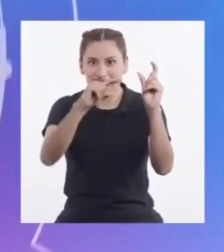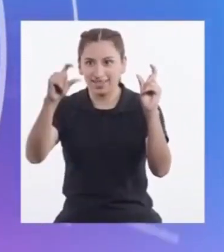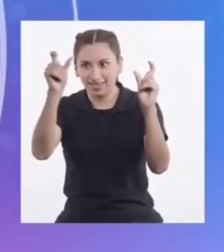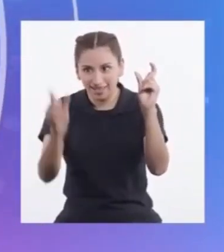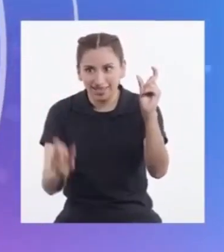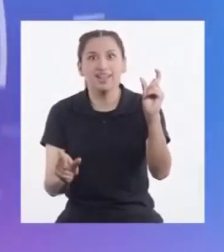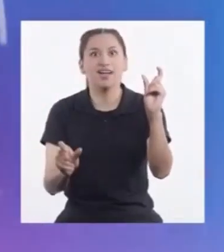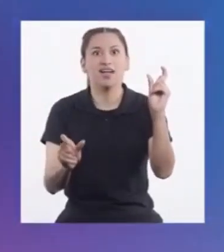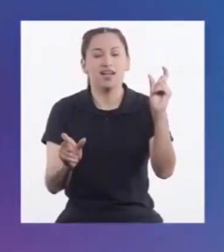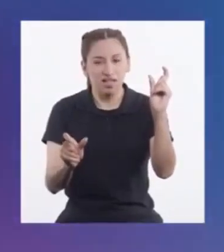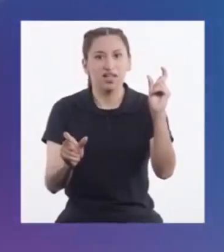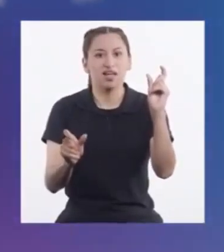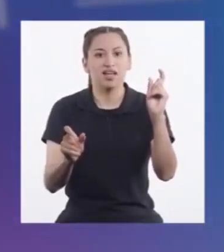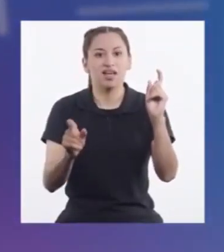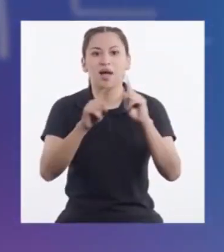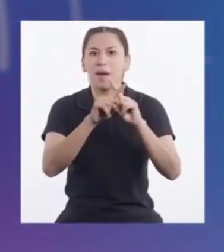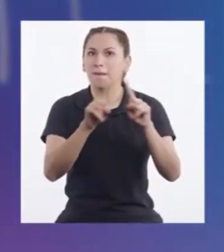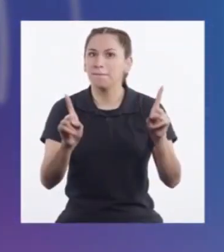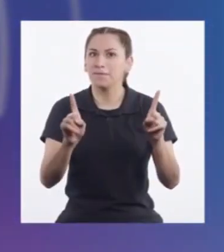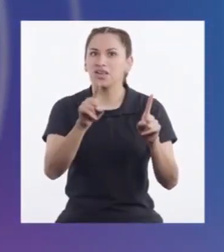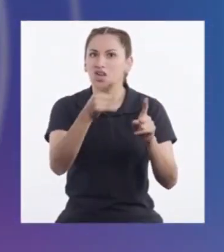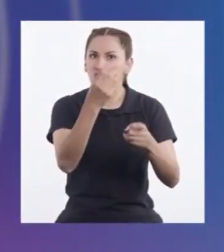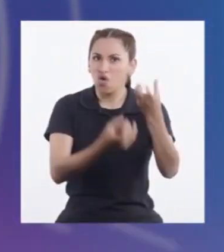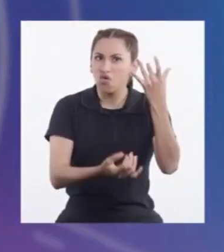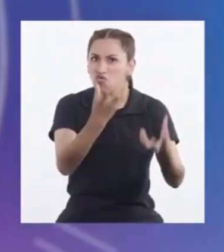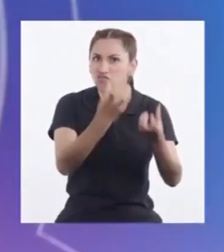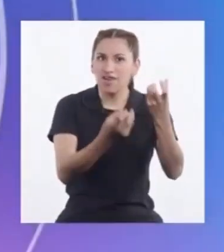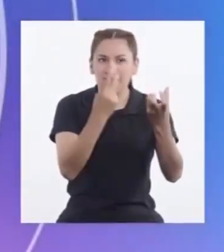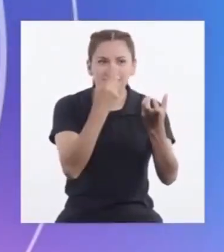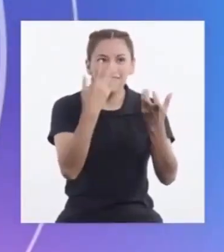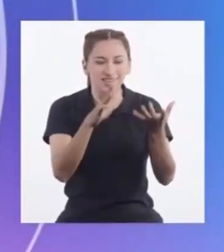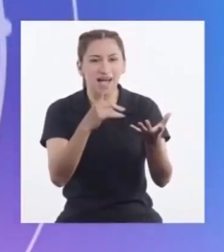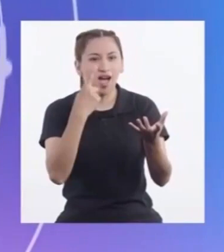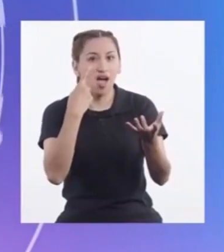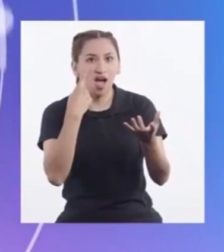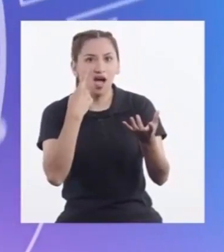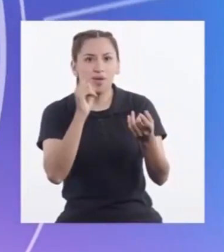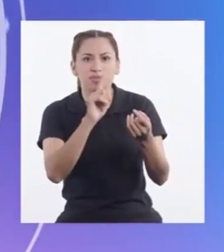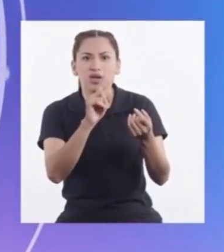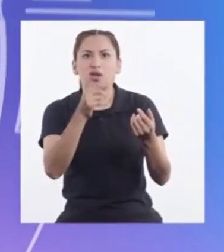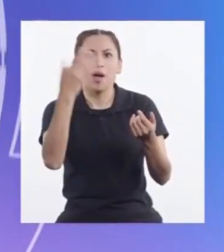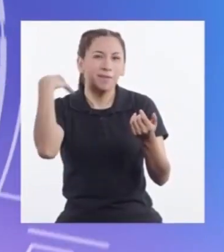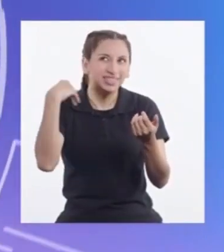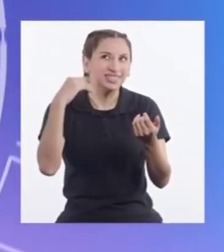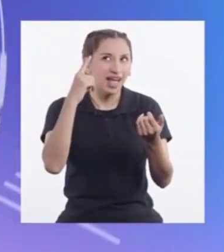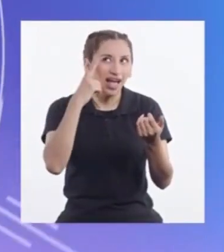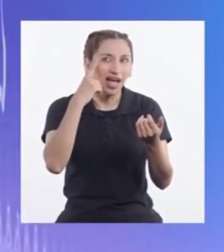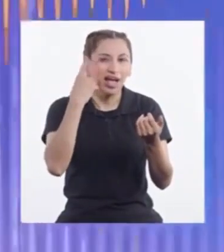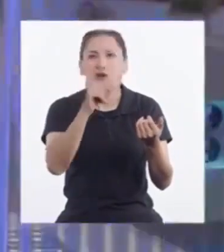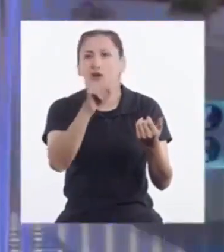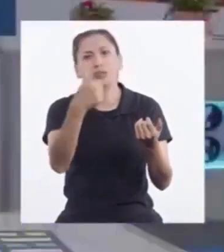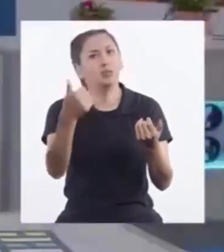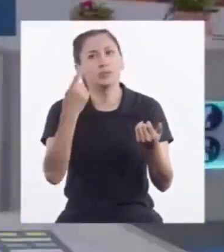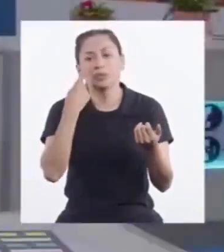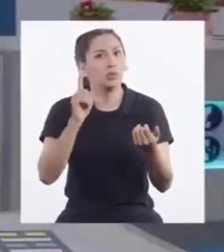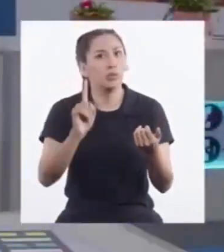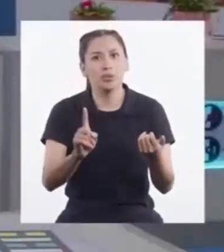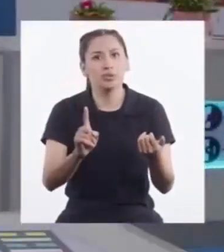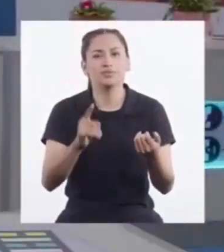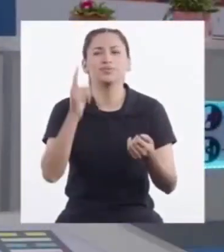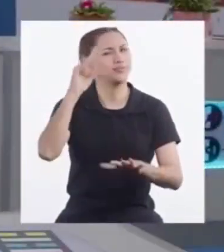programas Anteriores Pero no estoy seguro De las demás ¡Ay! No te